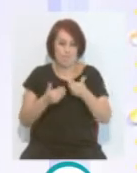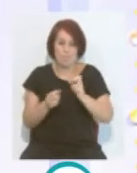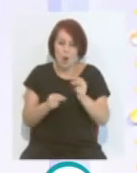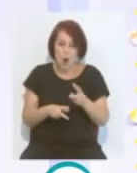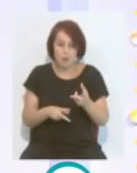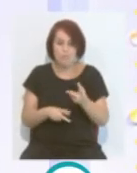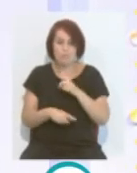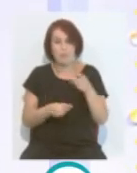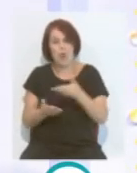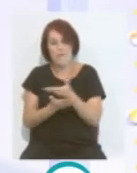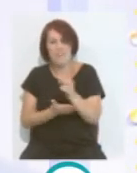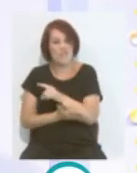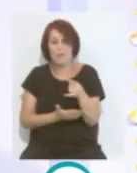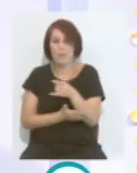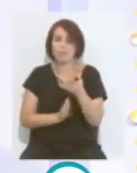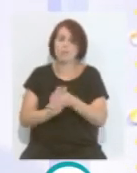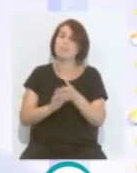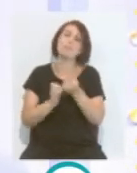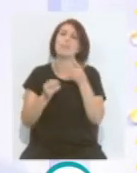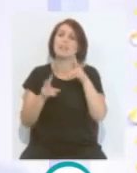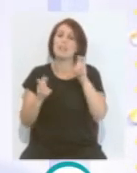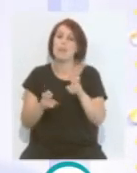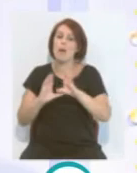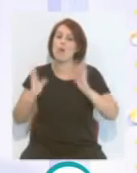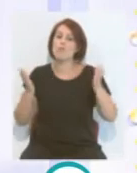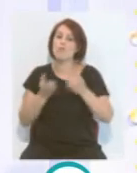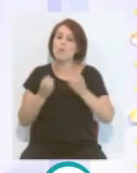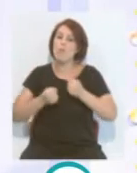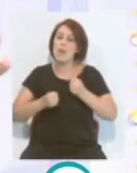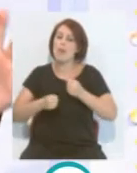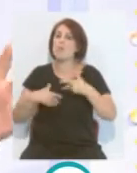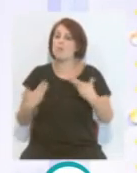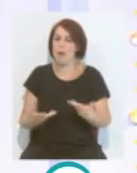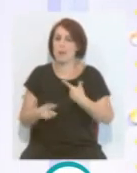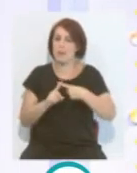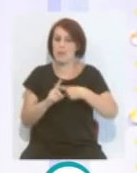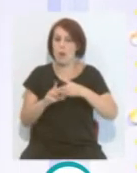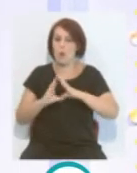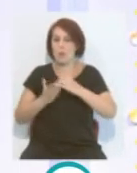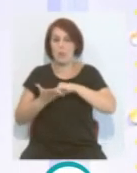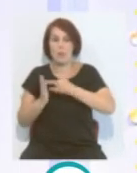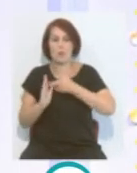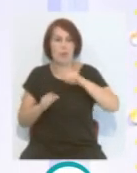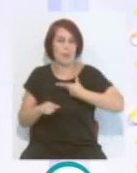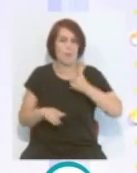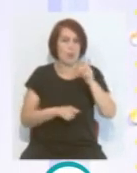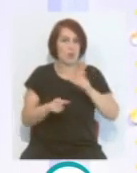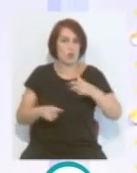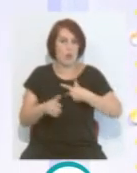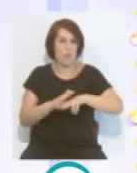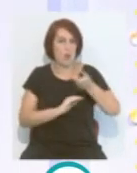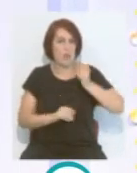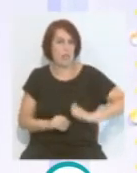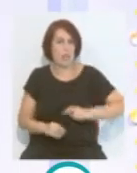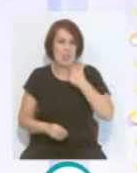a estar ahí. Entonces, creo que también habla muy bien de la fortaleza que tiene el vestuario, no solo a nivel del cuerpo técnico, sino a nivel de futbolistas, como dijo